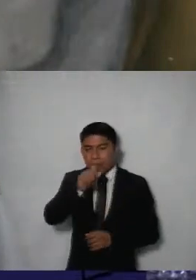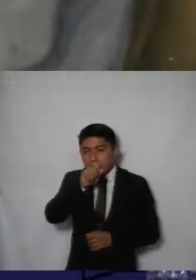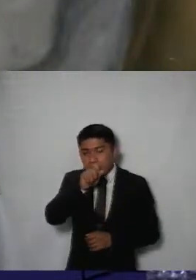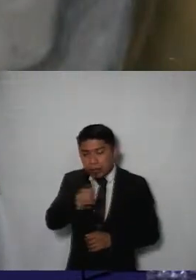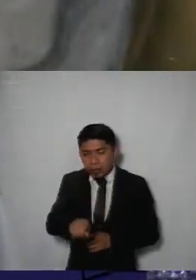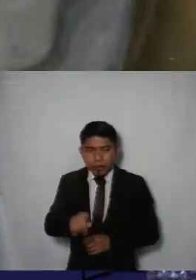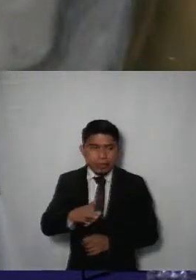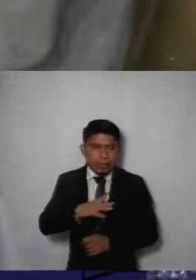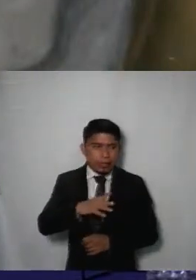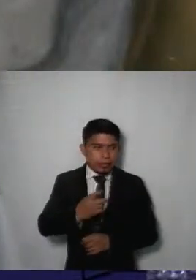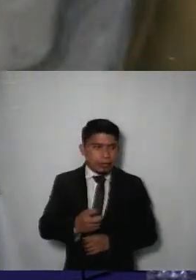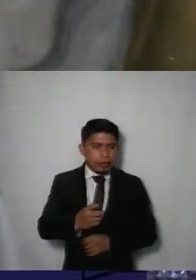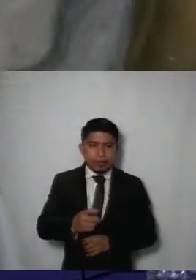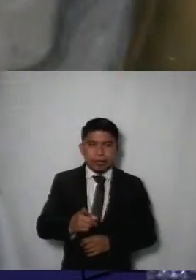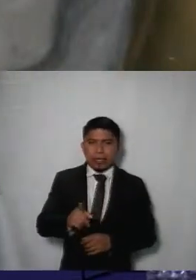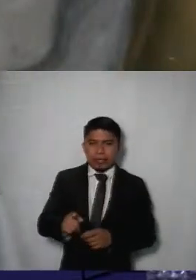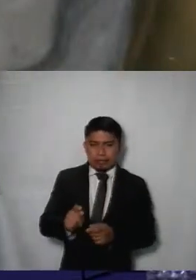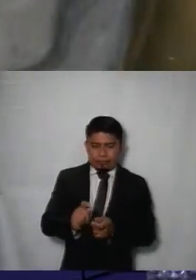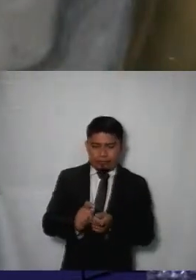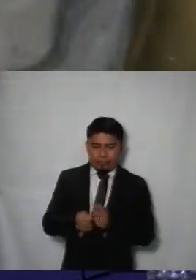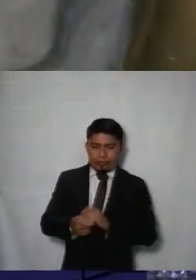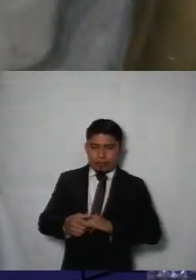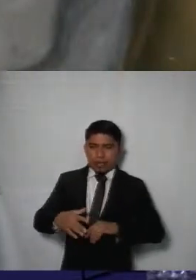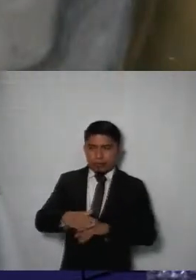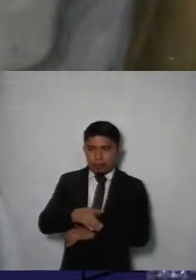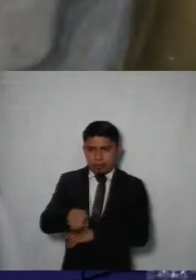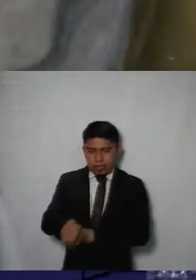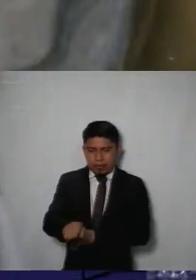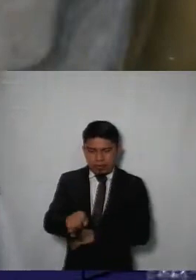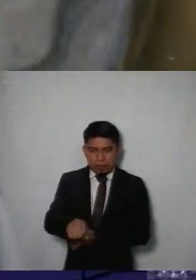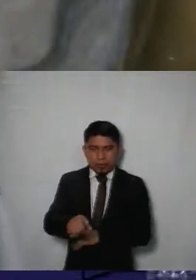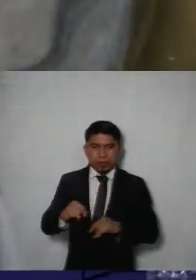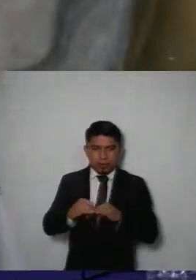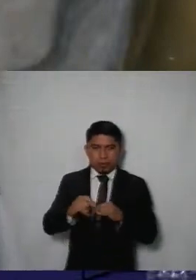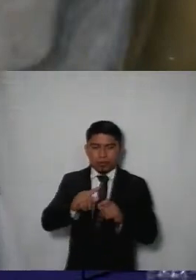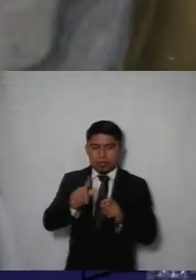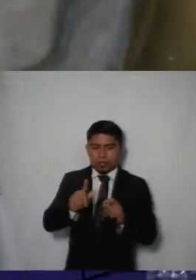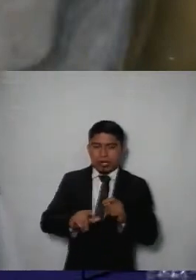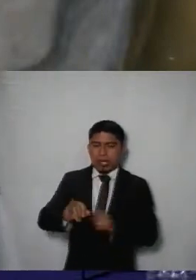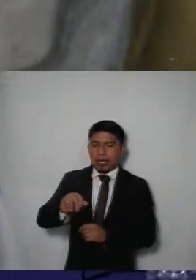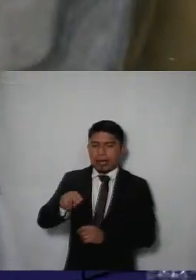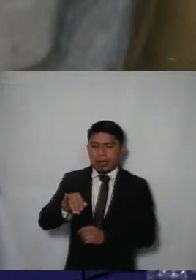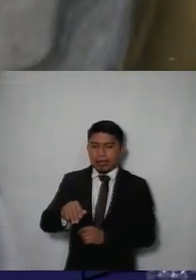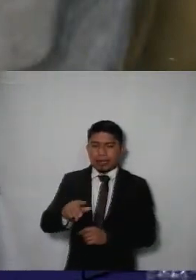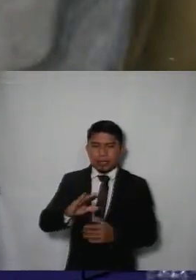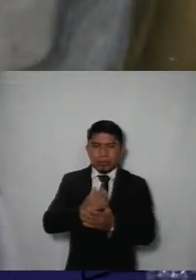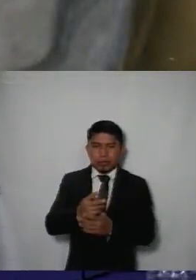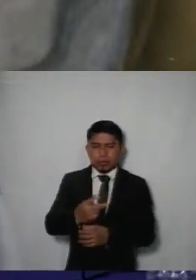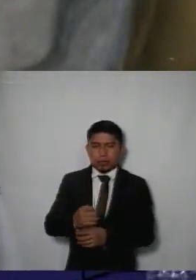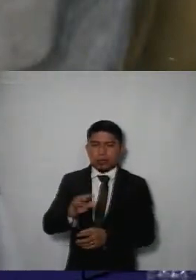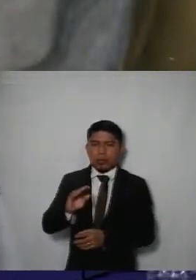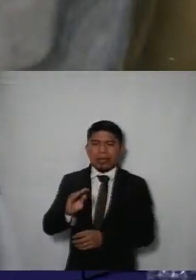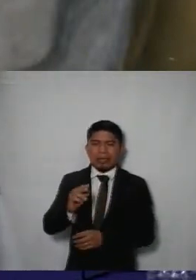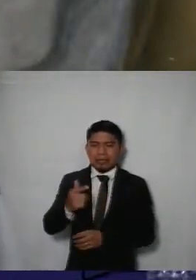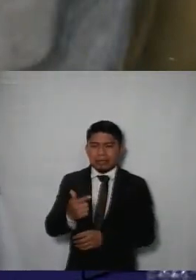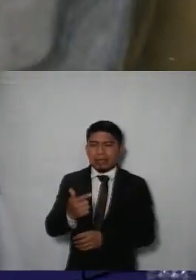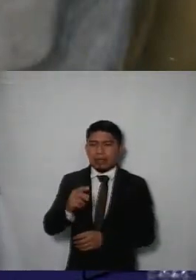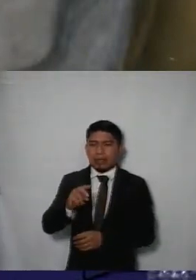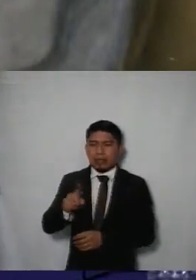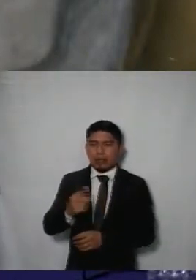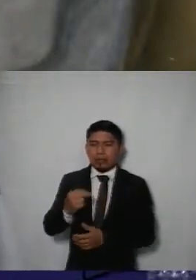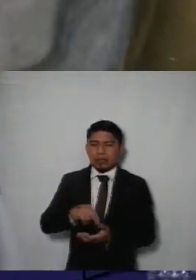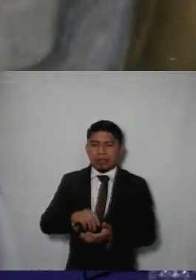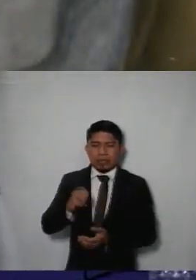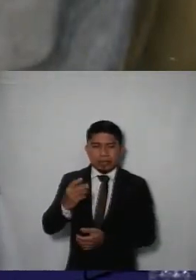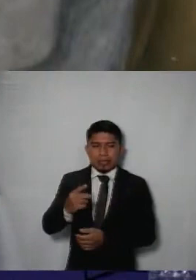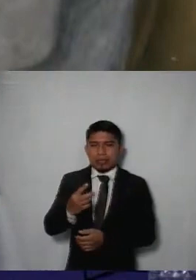incluso ya de criterios interpretativos del propio órgano garante nacional del INAI expedientes 297 diagonal